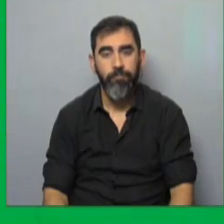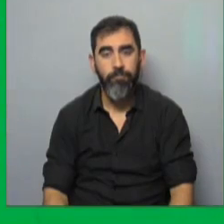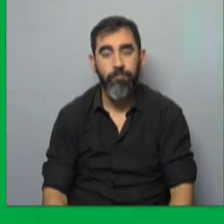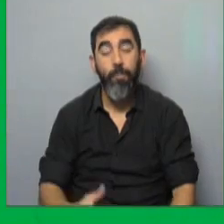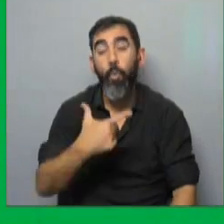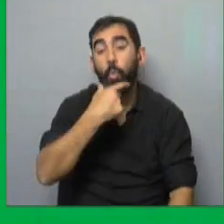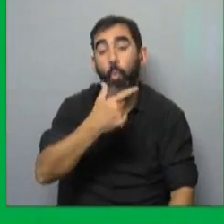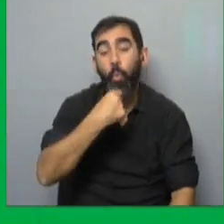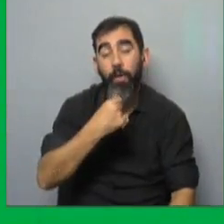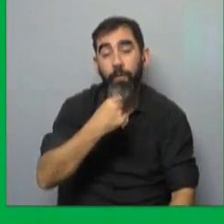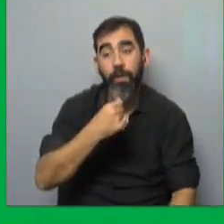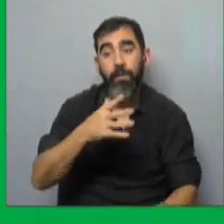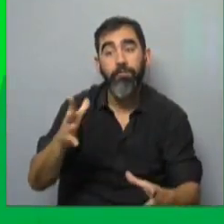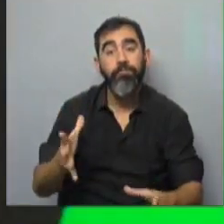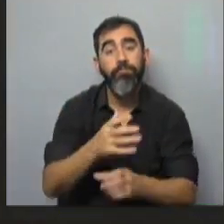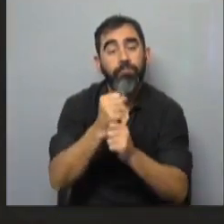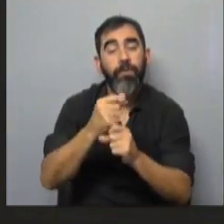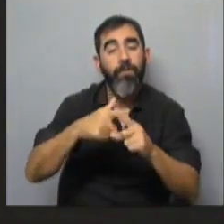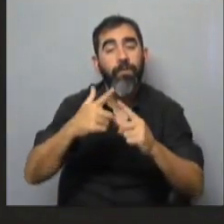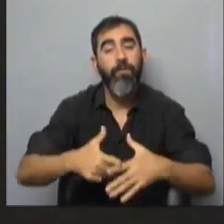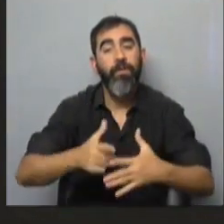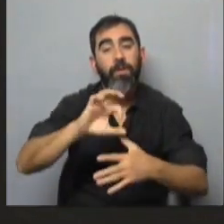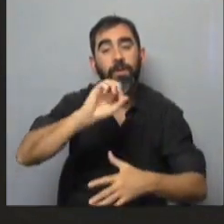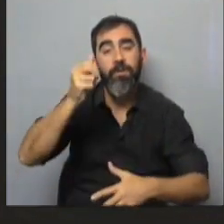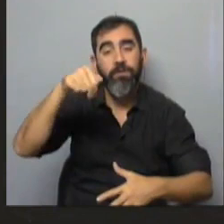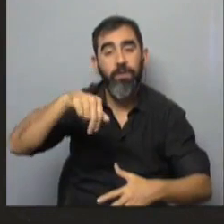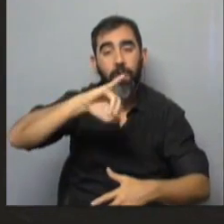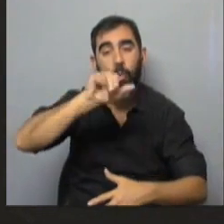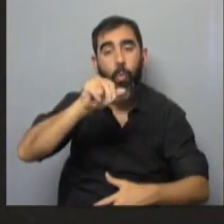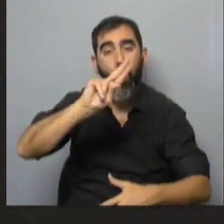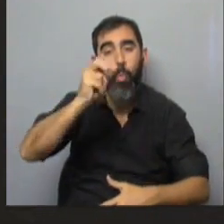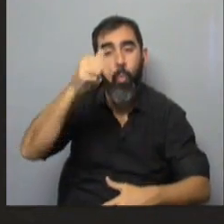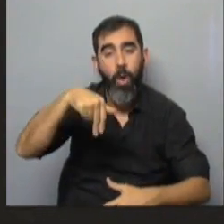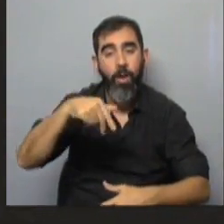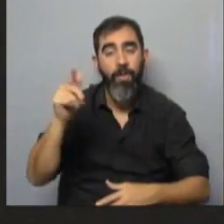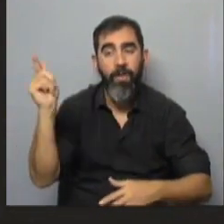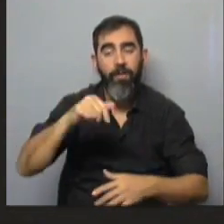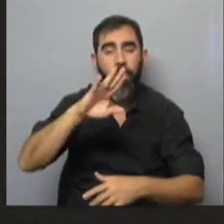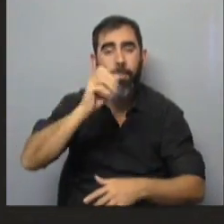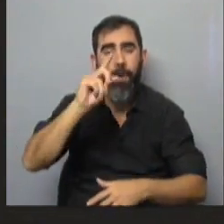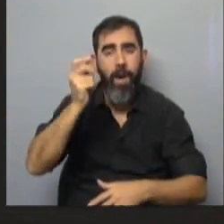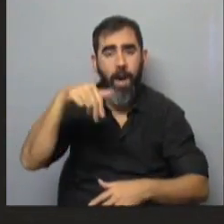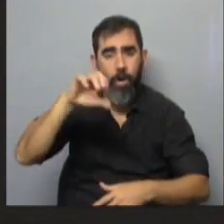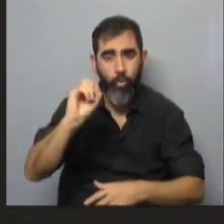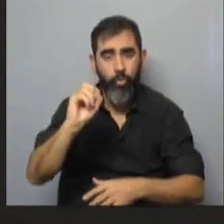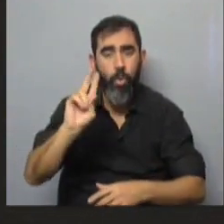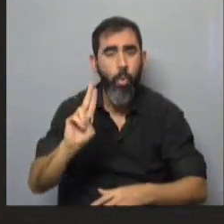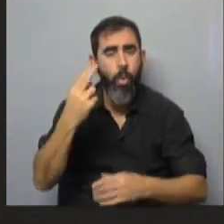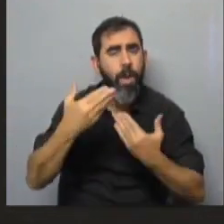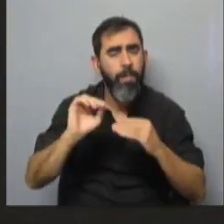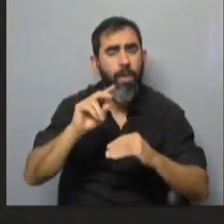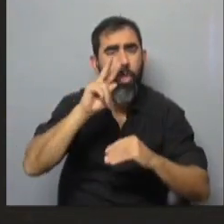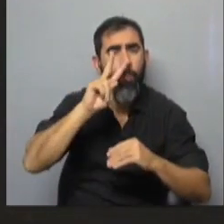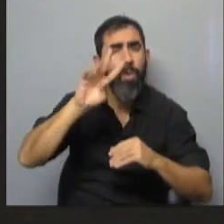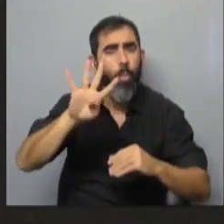Este jueves se celebra la tradicional fiesta de San Juan, se trata de una festividad de origen pagano, acá en Uruguay comenzó a celebrarse en